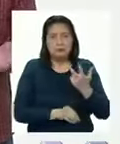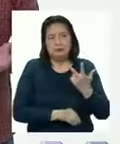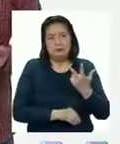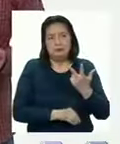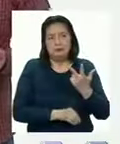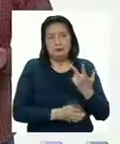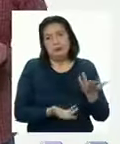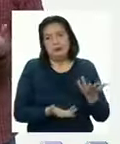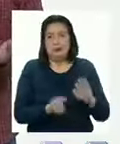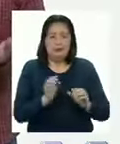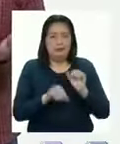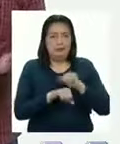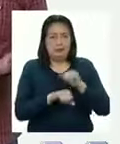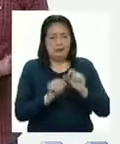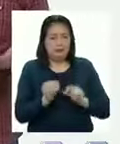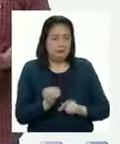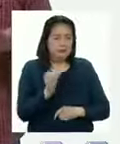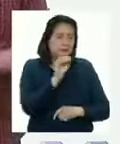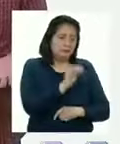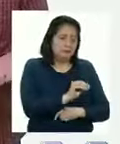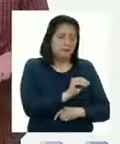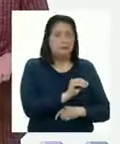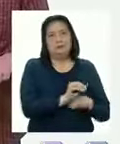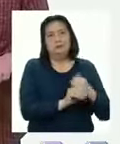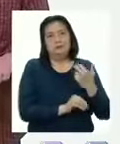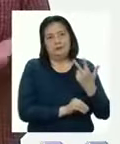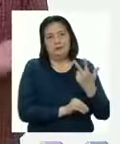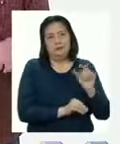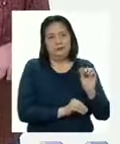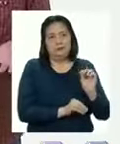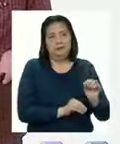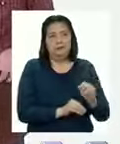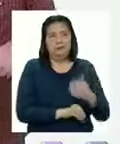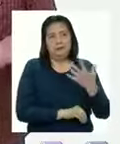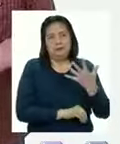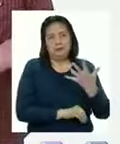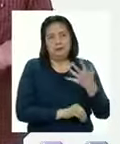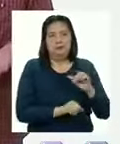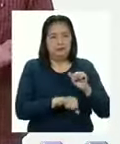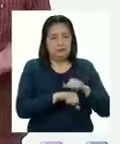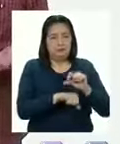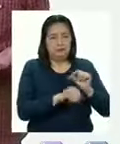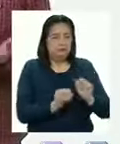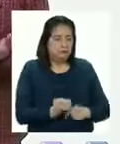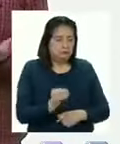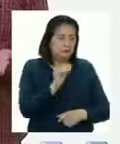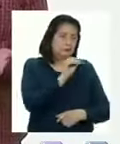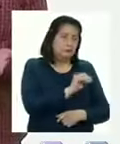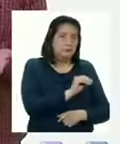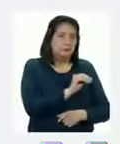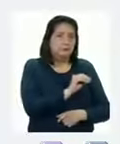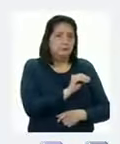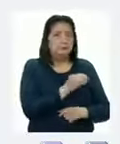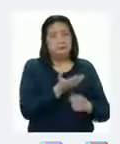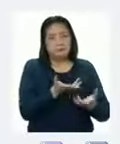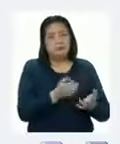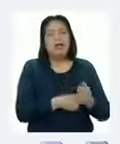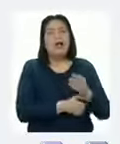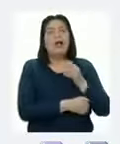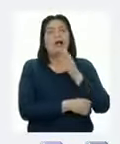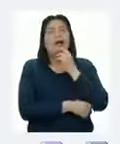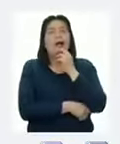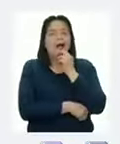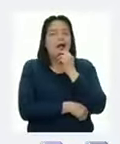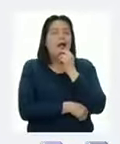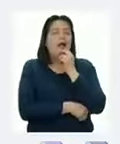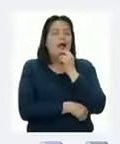tres se representa colocando una piedrita en el casillero con tres puntos Y el cinco colocando una piedrita en el casillero con cinco puntos Ah,